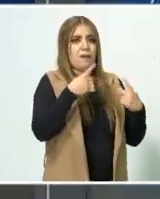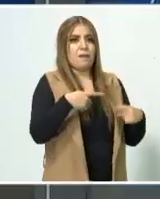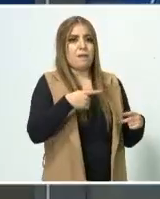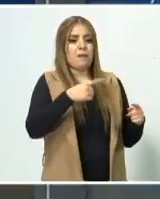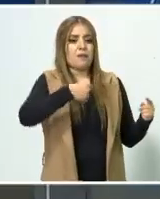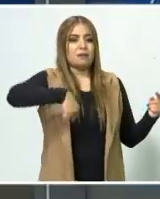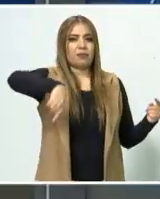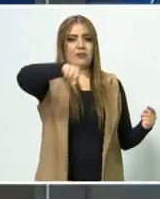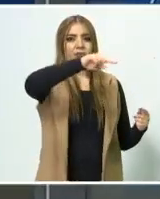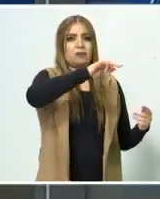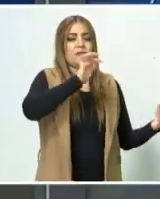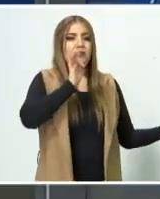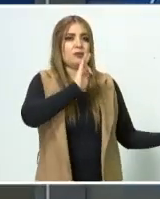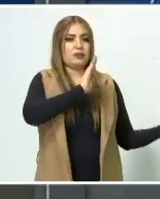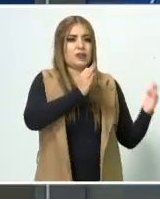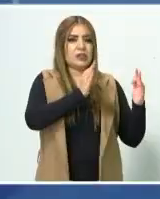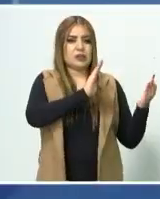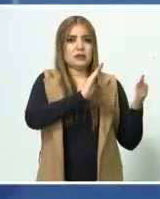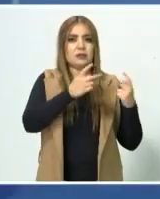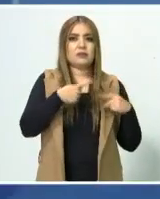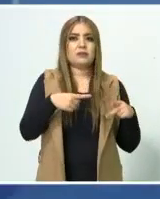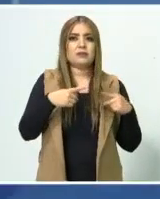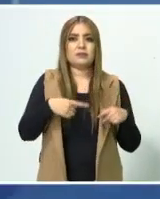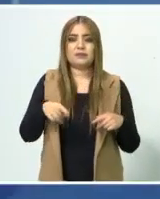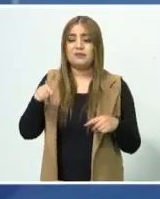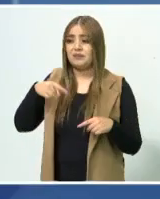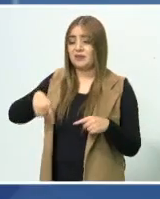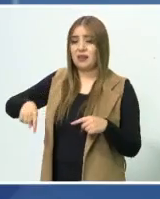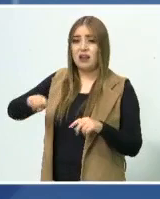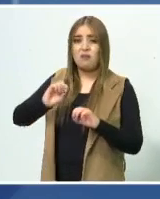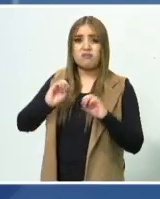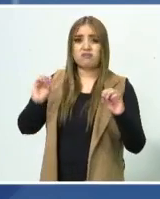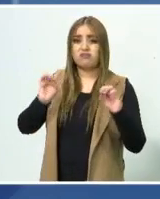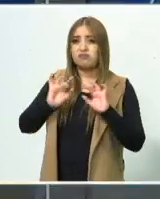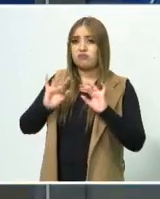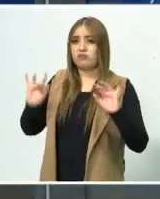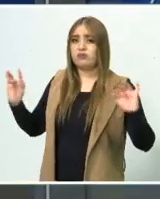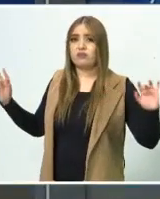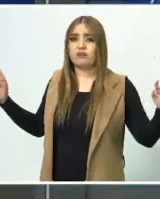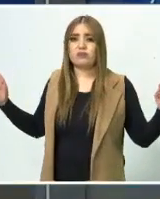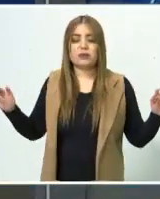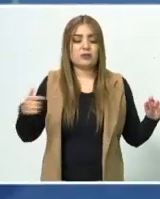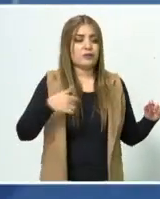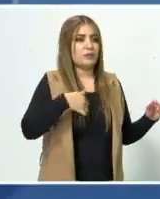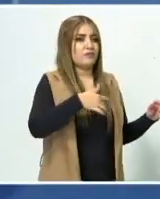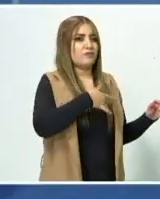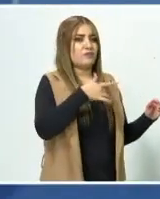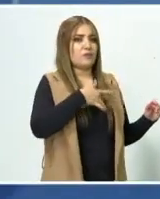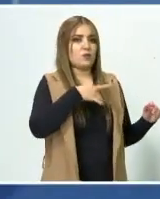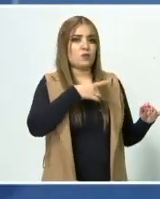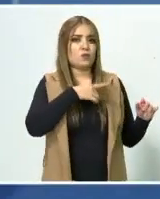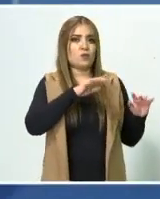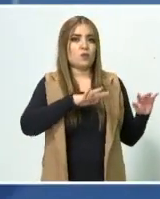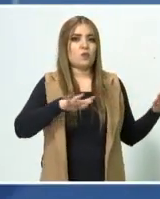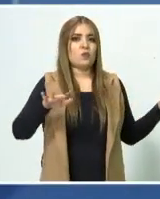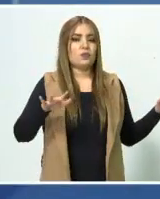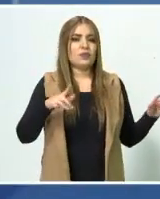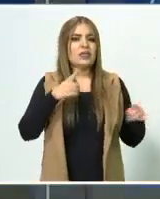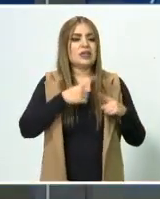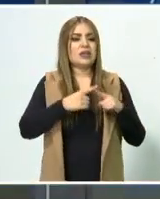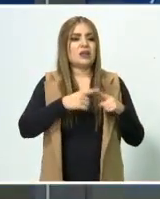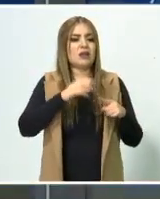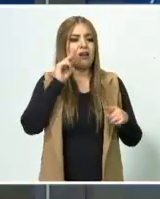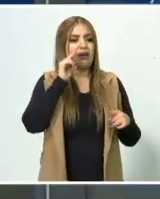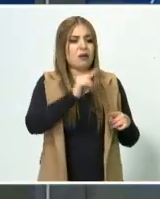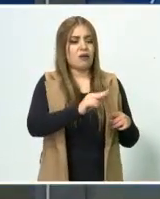donde ocurre el accidente? En ese momento no había ninguna persona. ¿Estabas prácticamente solo? Estaba solo. ¿Quién te descubrió? No